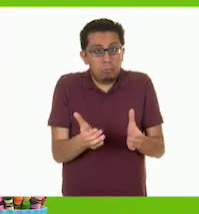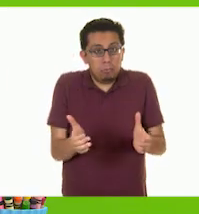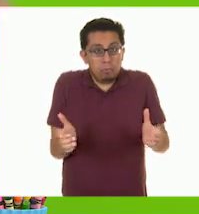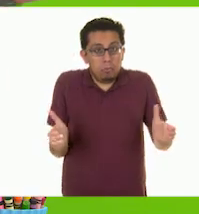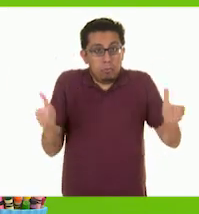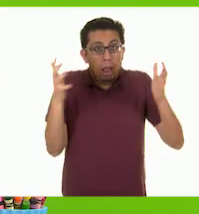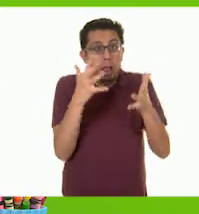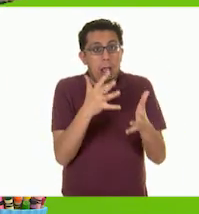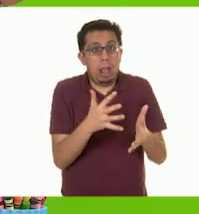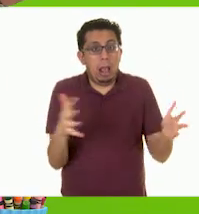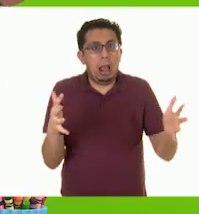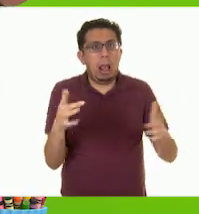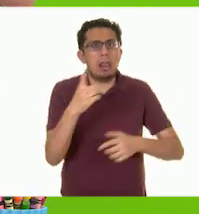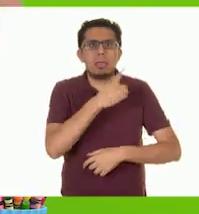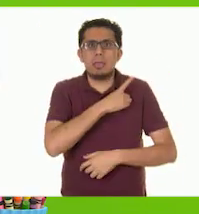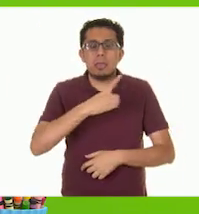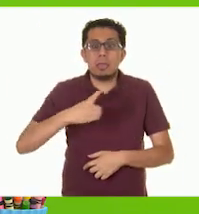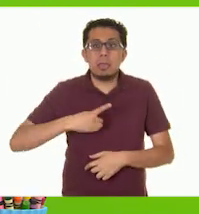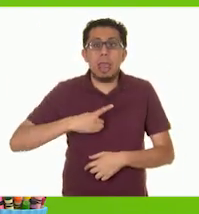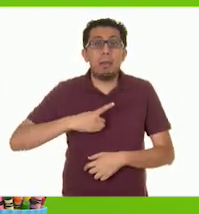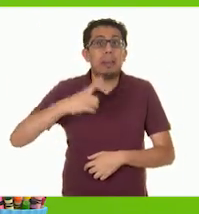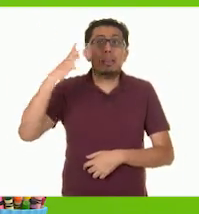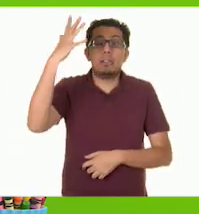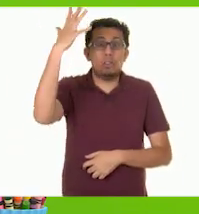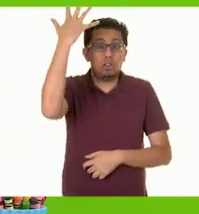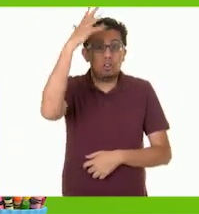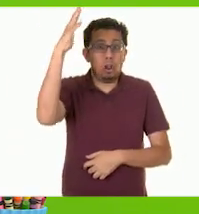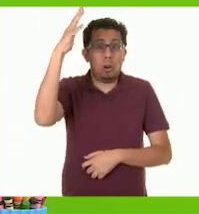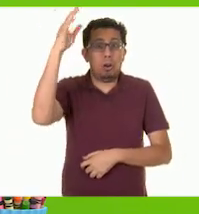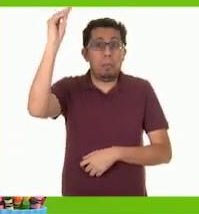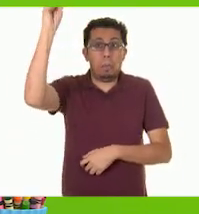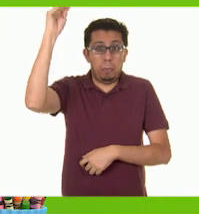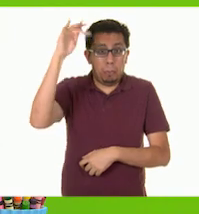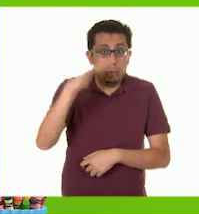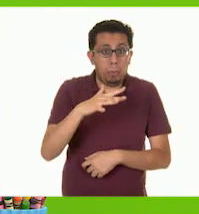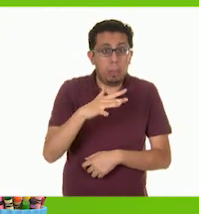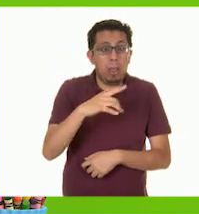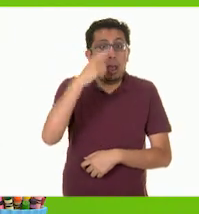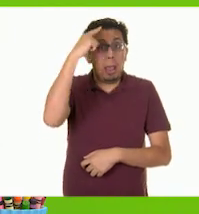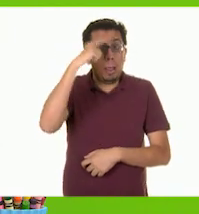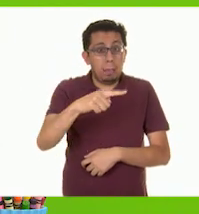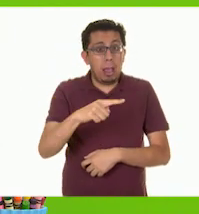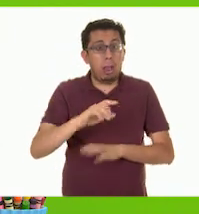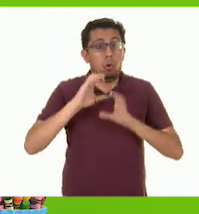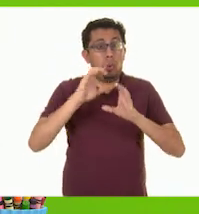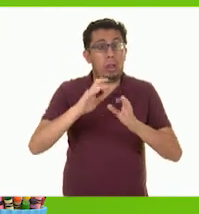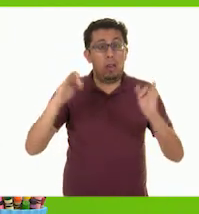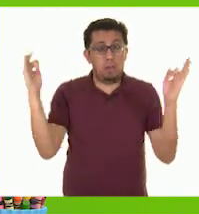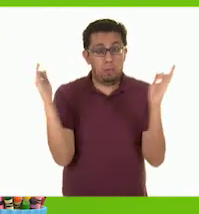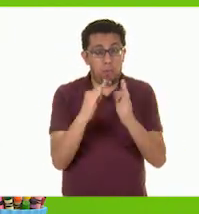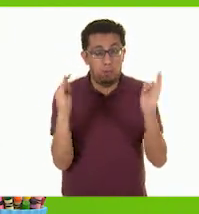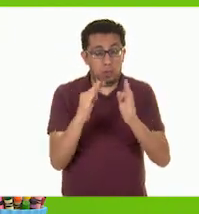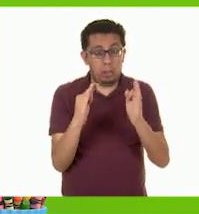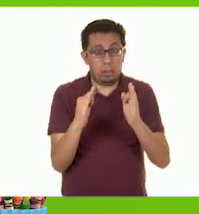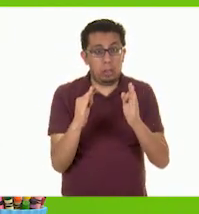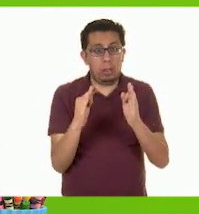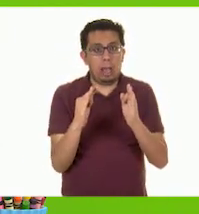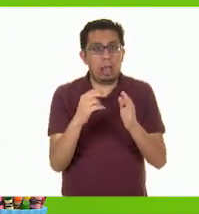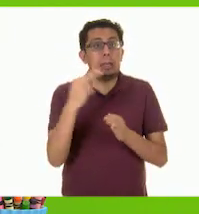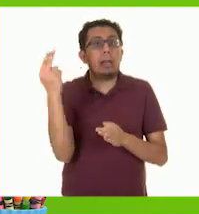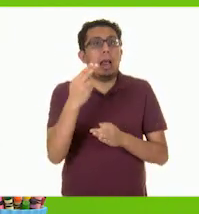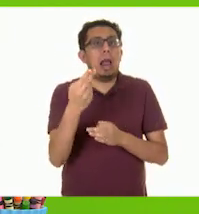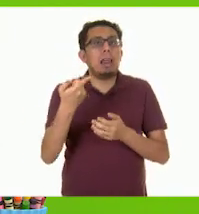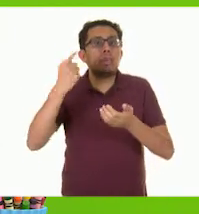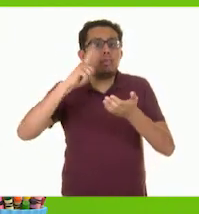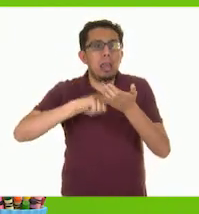debe estar a pleno sol. Además, para prevenir las heladas, tiene que meterse el macetón al